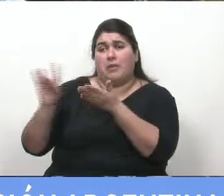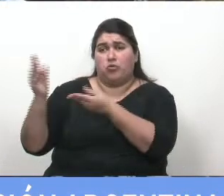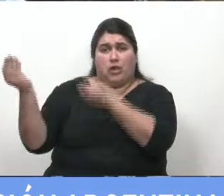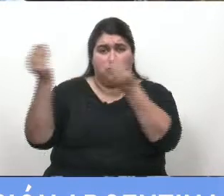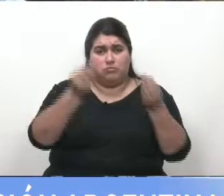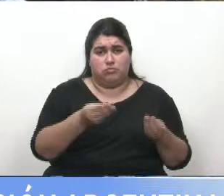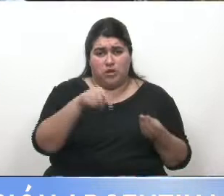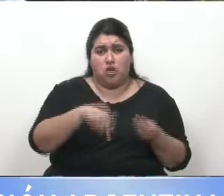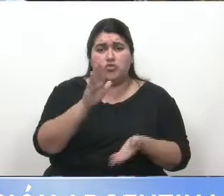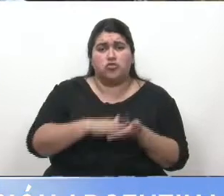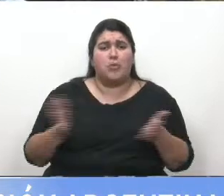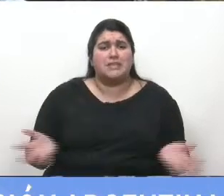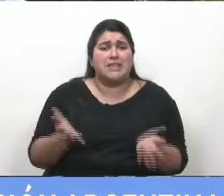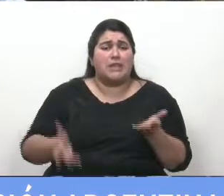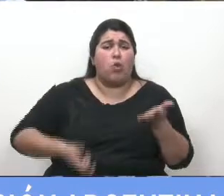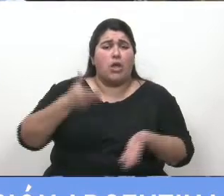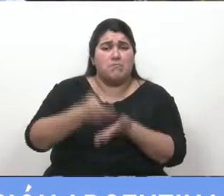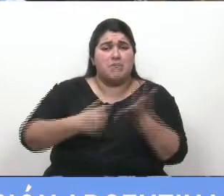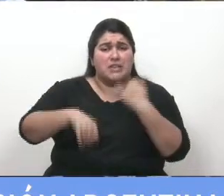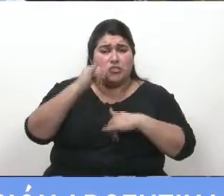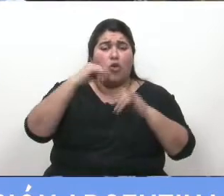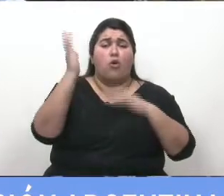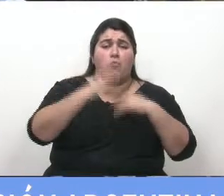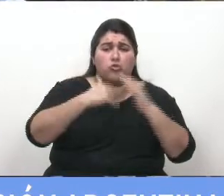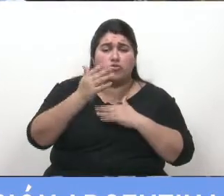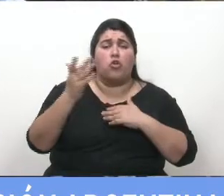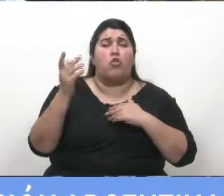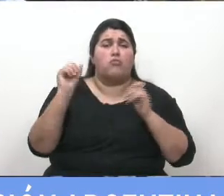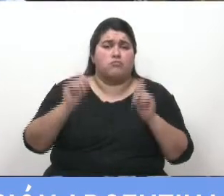incentivo a la inversión, construcción y producción argentina.